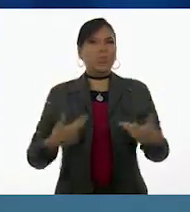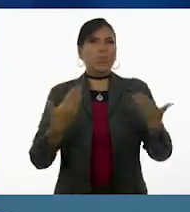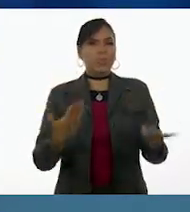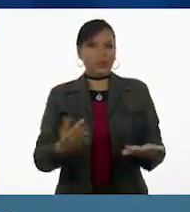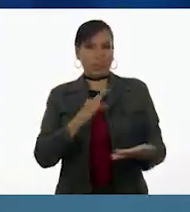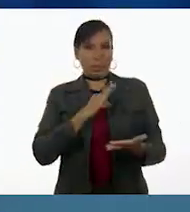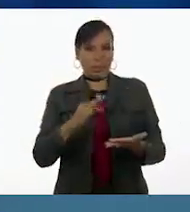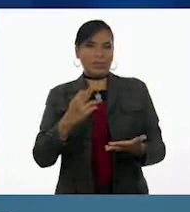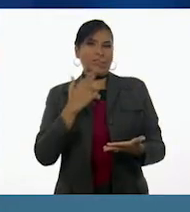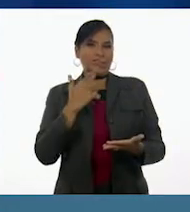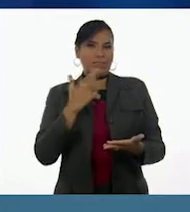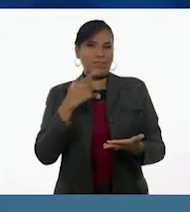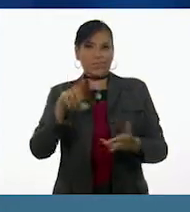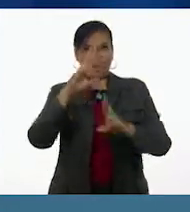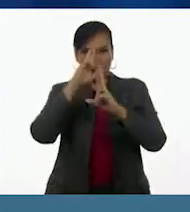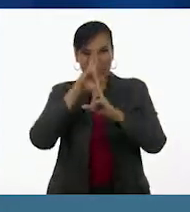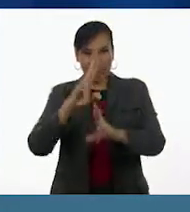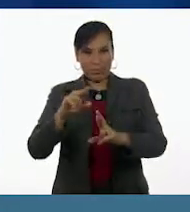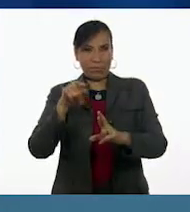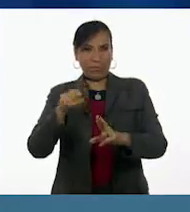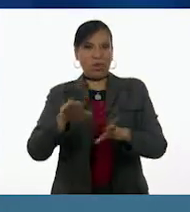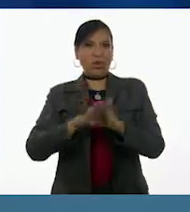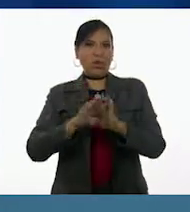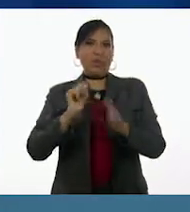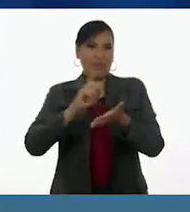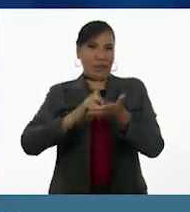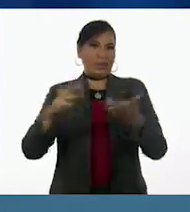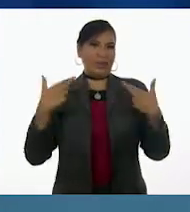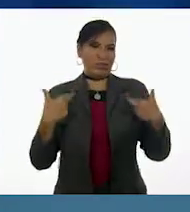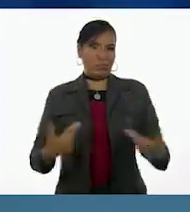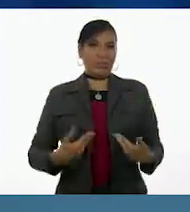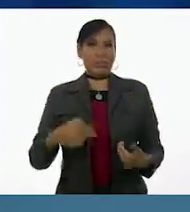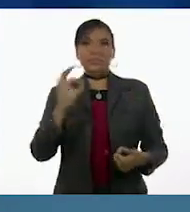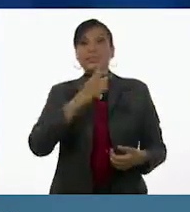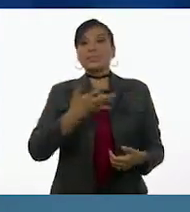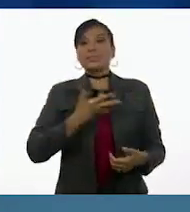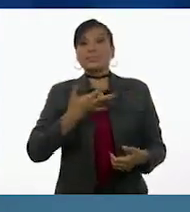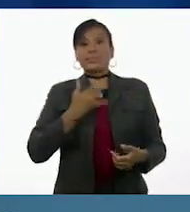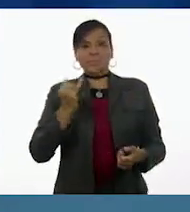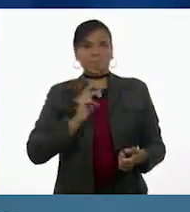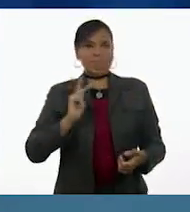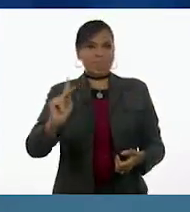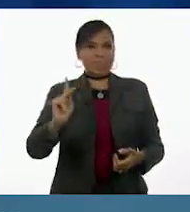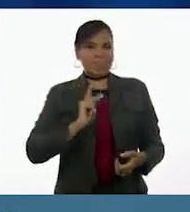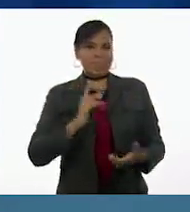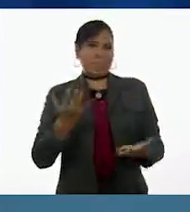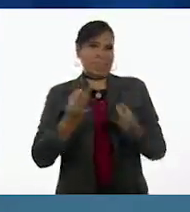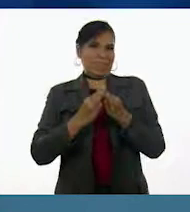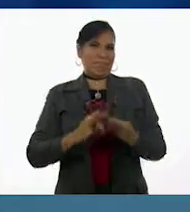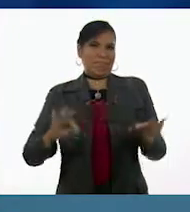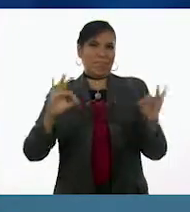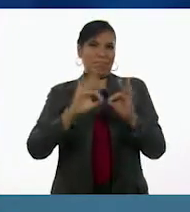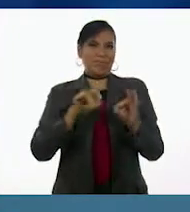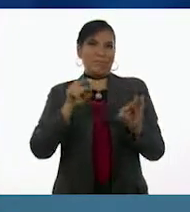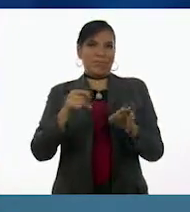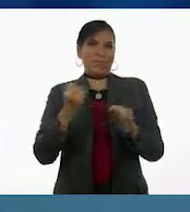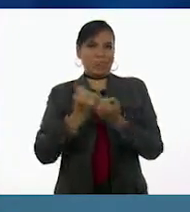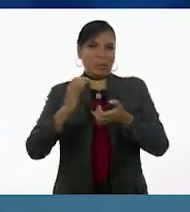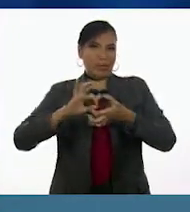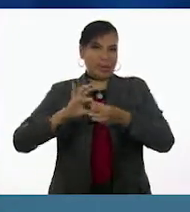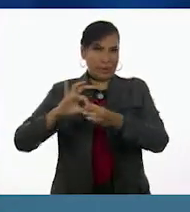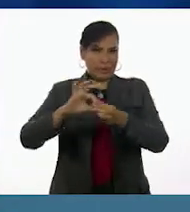permite hacer efectivo el respeto a los derechos humanos. Y si tenemos empatía, generamos solidaridad.